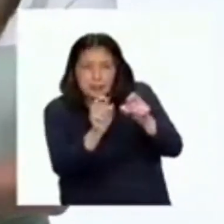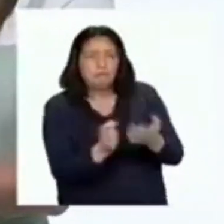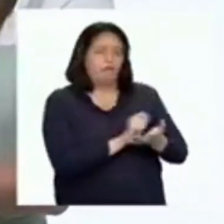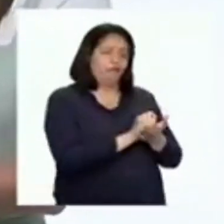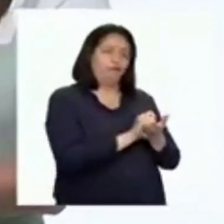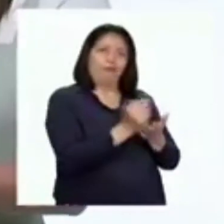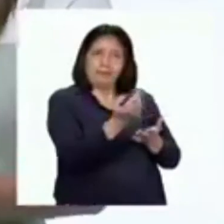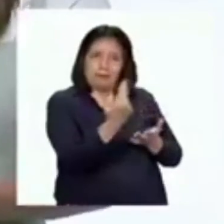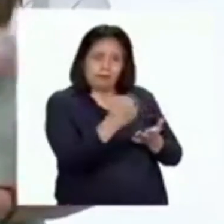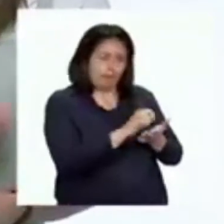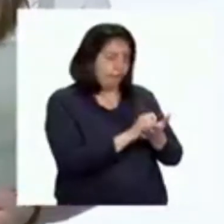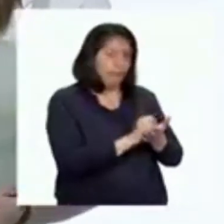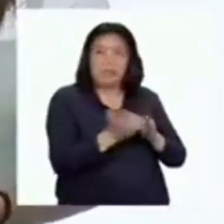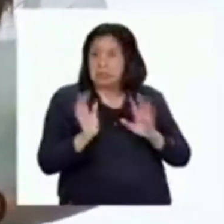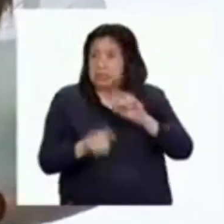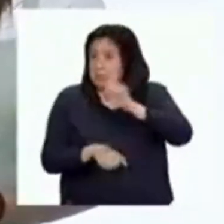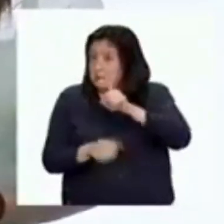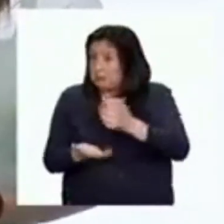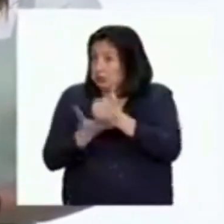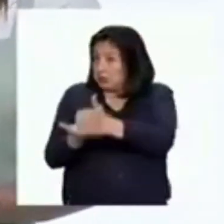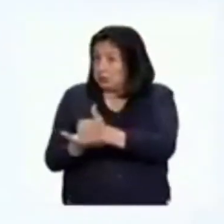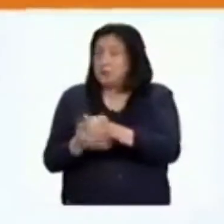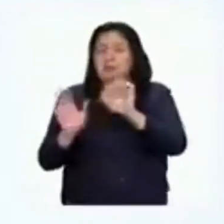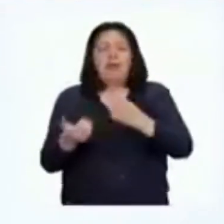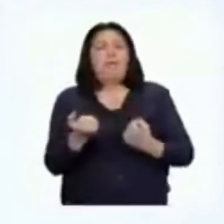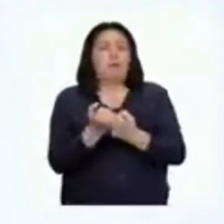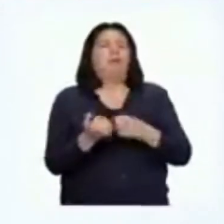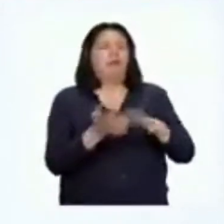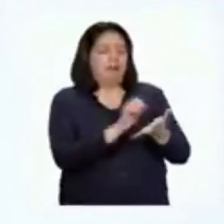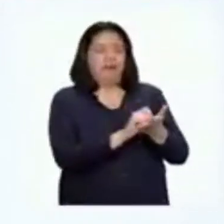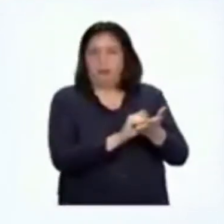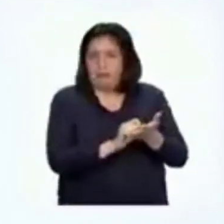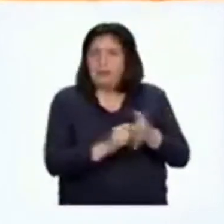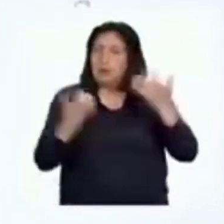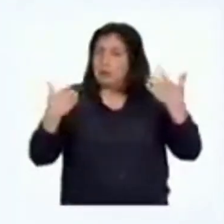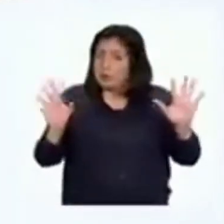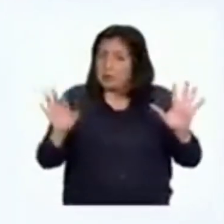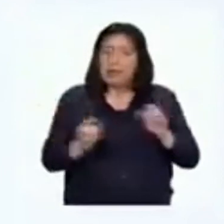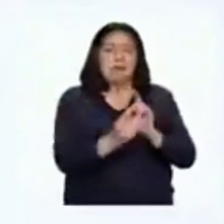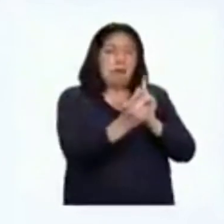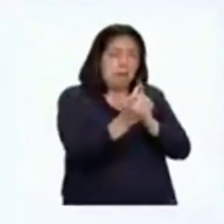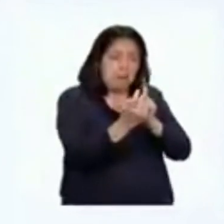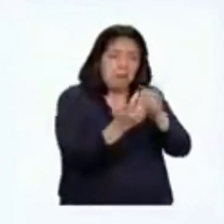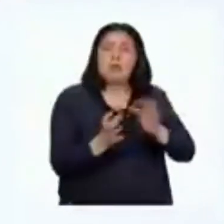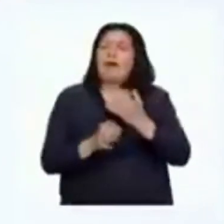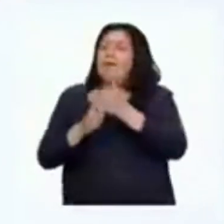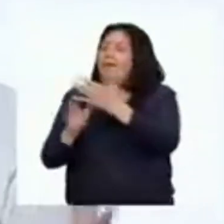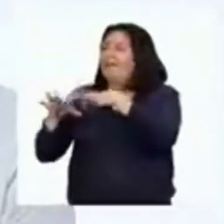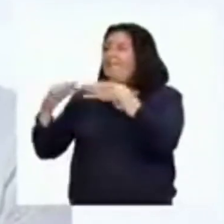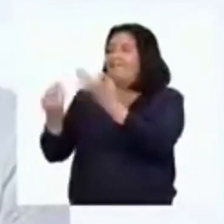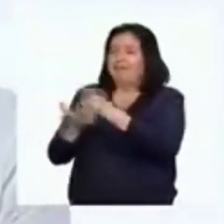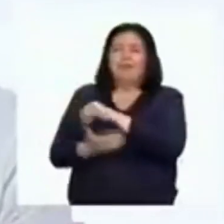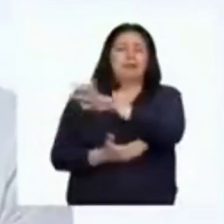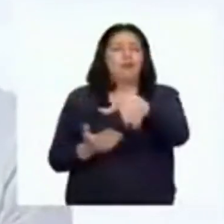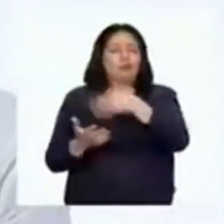Y si lo necesitas, pide apoyo para tomar nota en un papel. Una vez que tengas tu entrevista, compártela con tu familia para